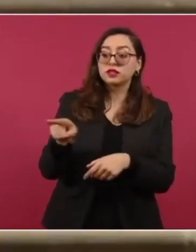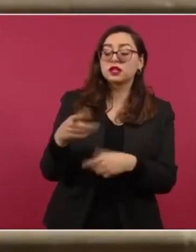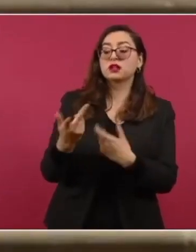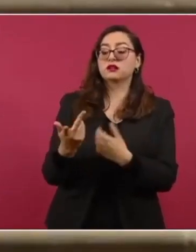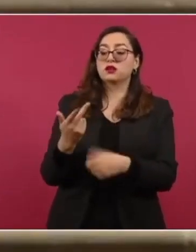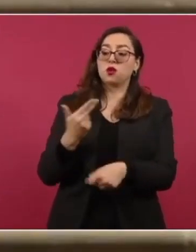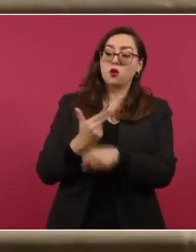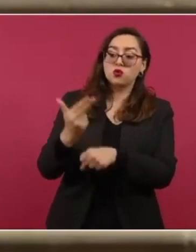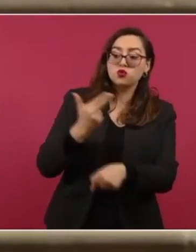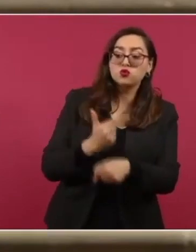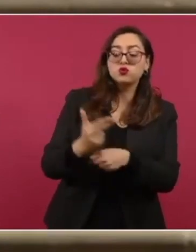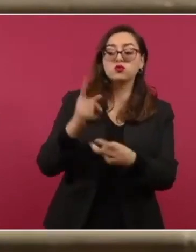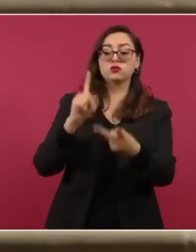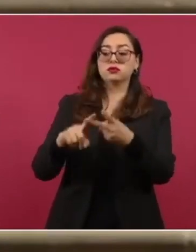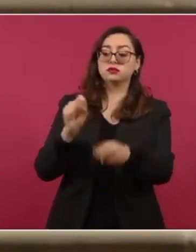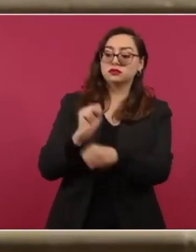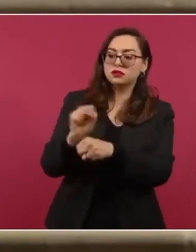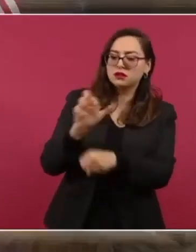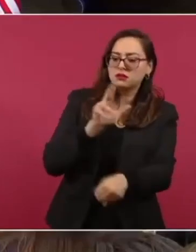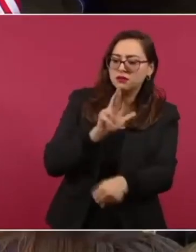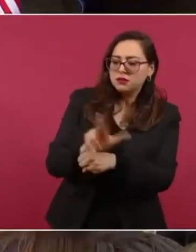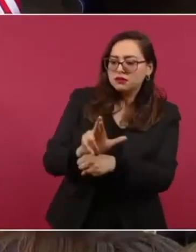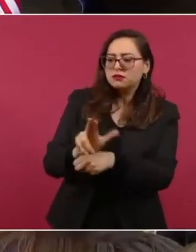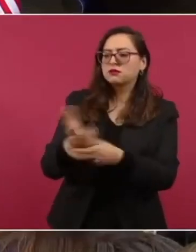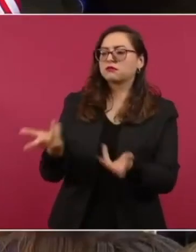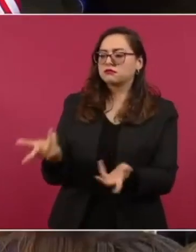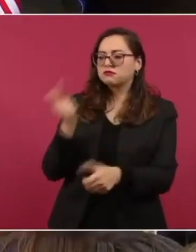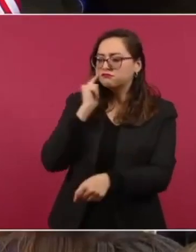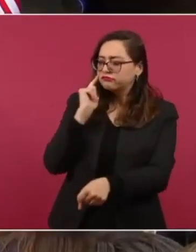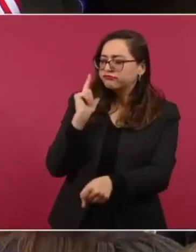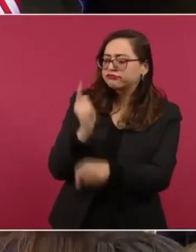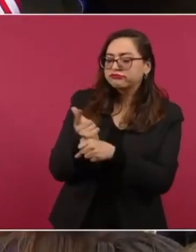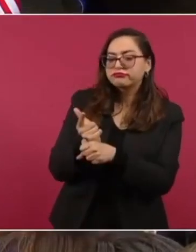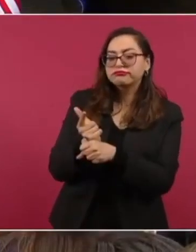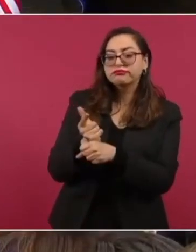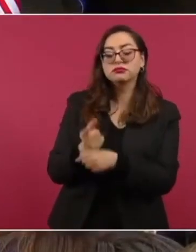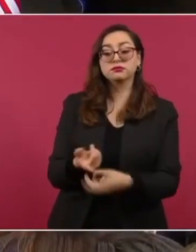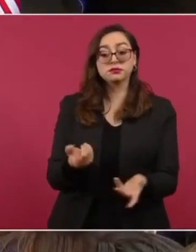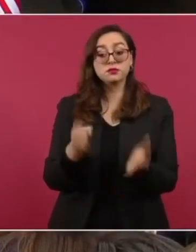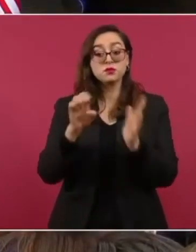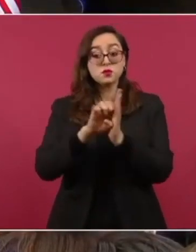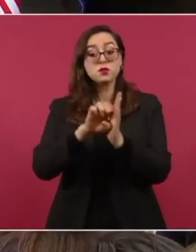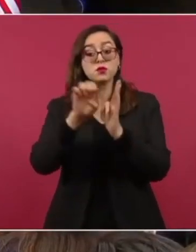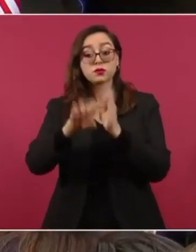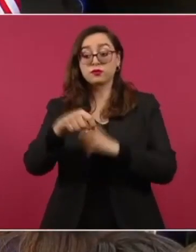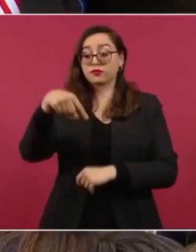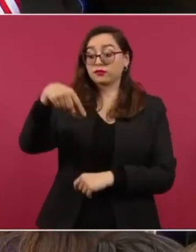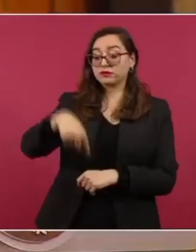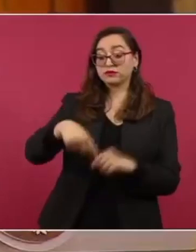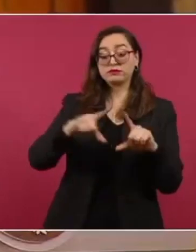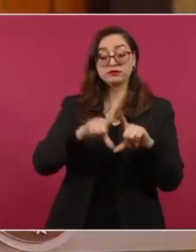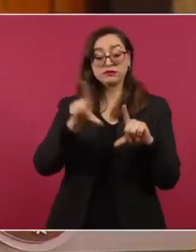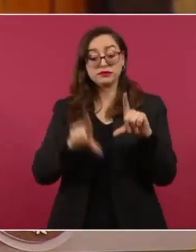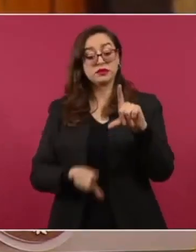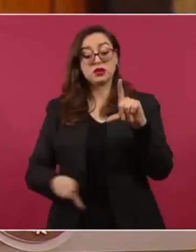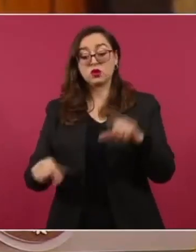y en El Salvador. Por ejemplo, en nuestro país, como no se permite la corrupción